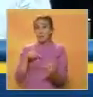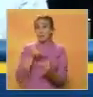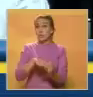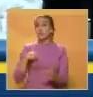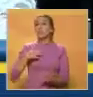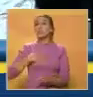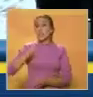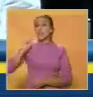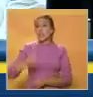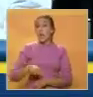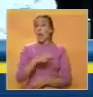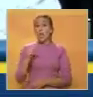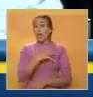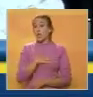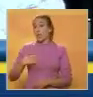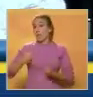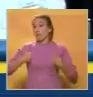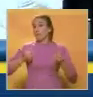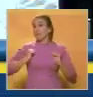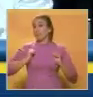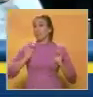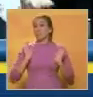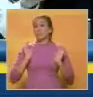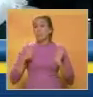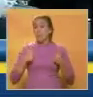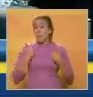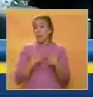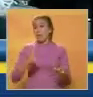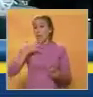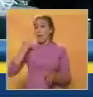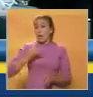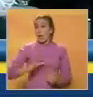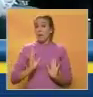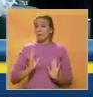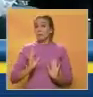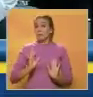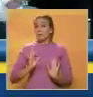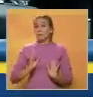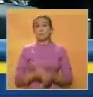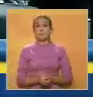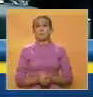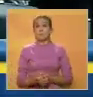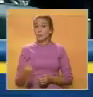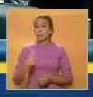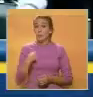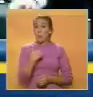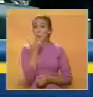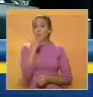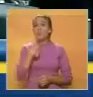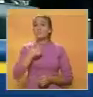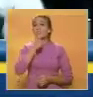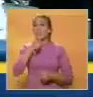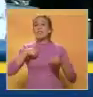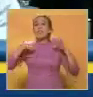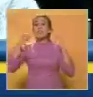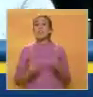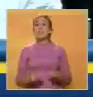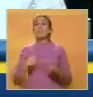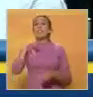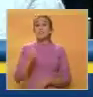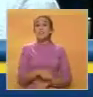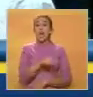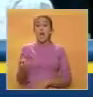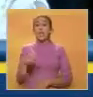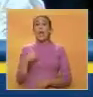quiero asociarme o no quiero hacerlo. Esa es la libertad real. Soy yo quien decido si quiero asociarme